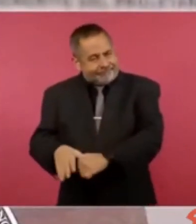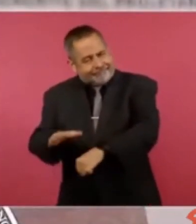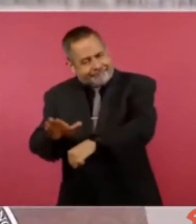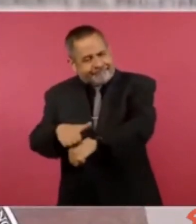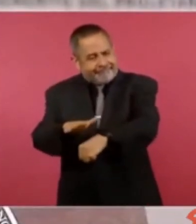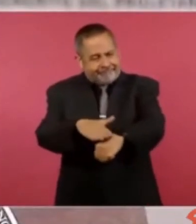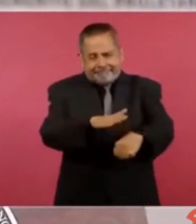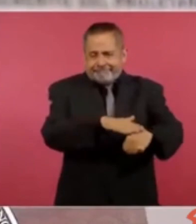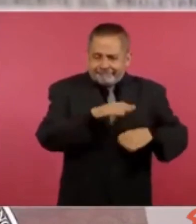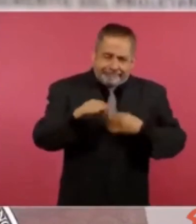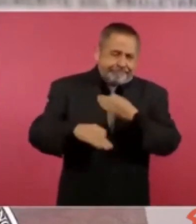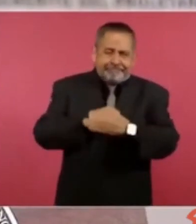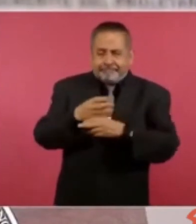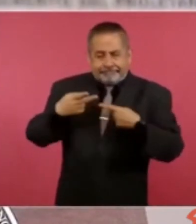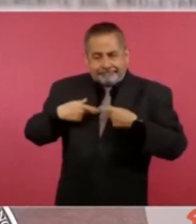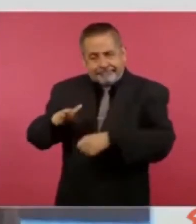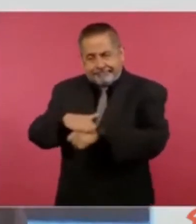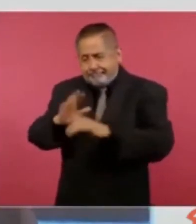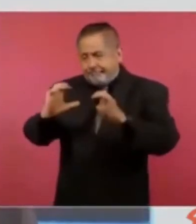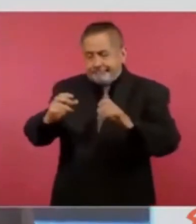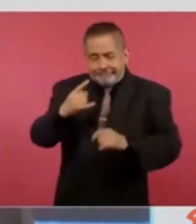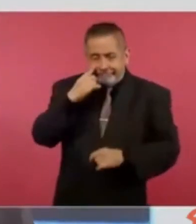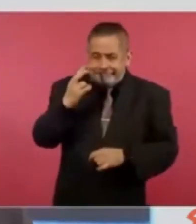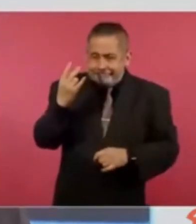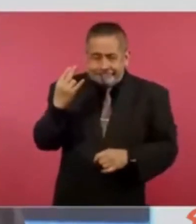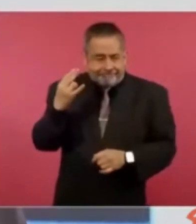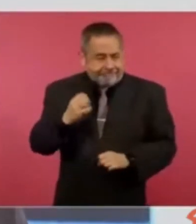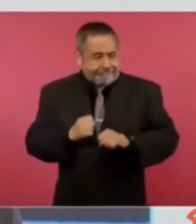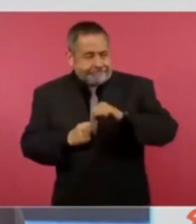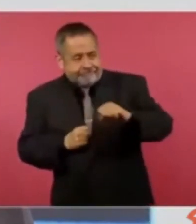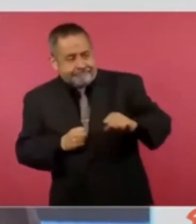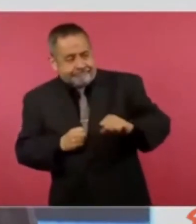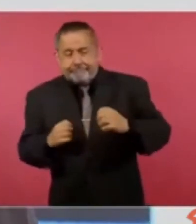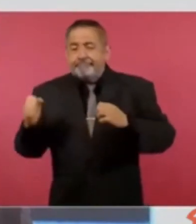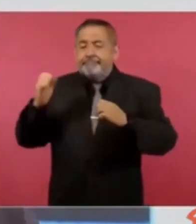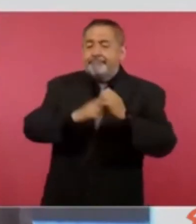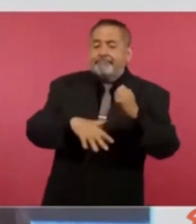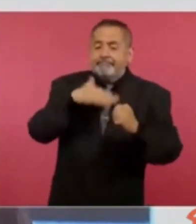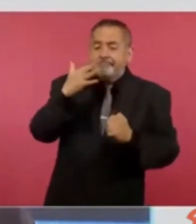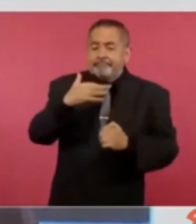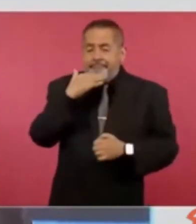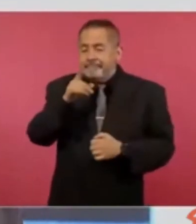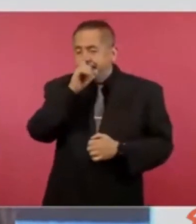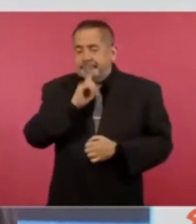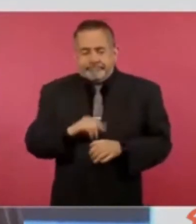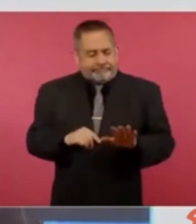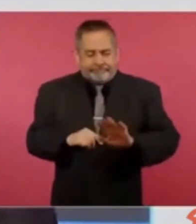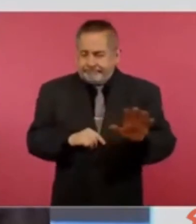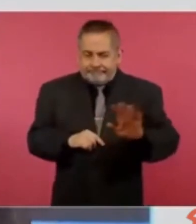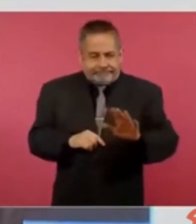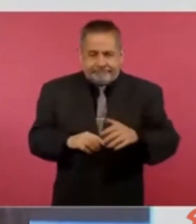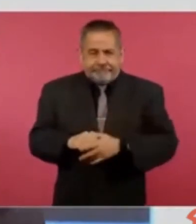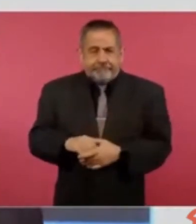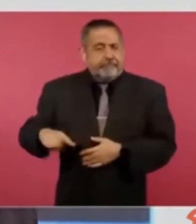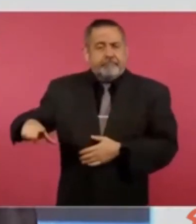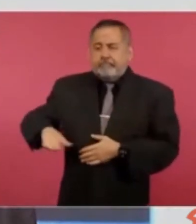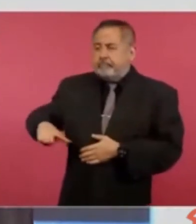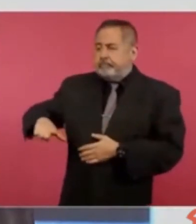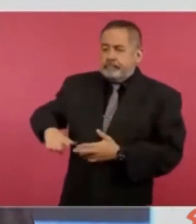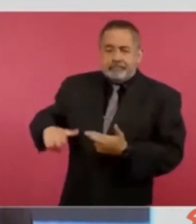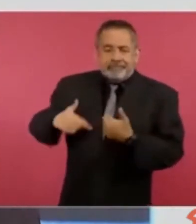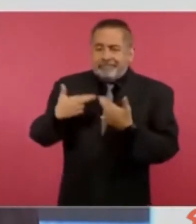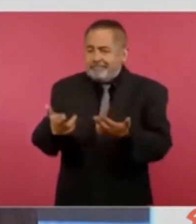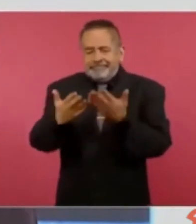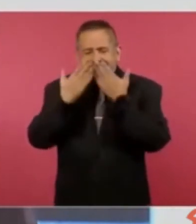nuevamente a la población a no caer en fraudes producto de mentiras. Ni el gobierno regala